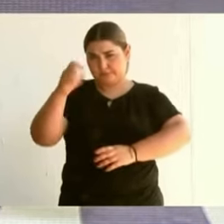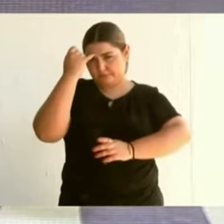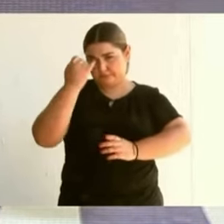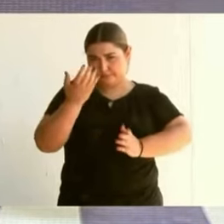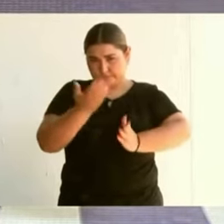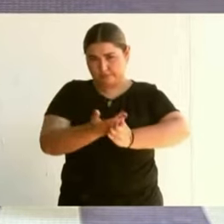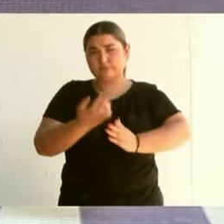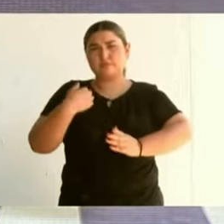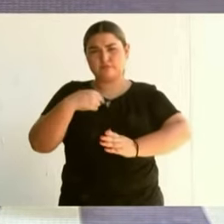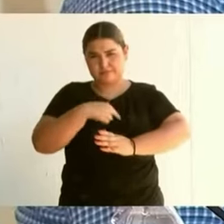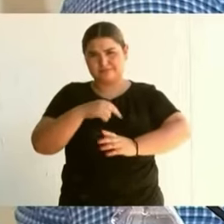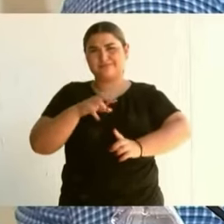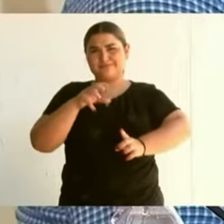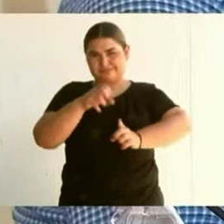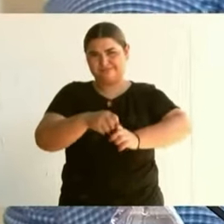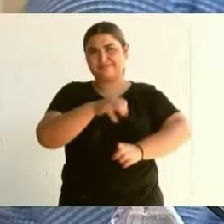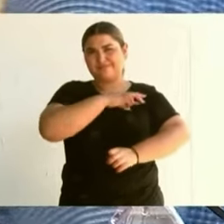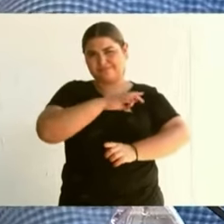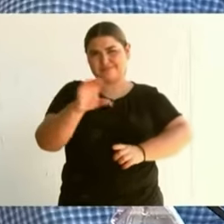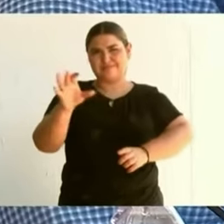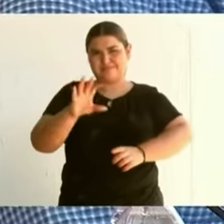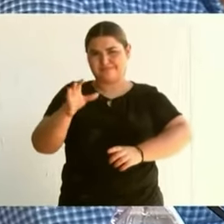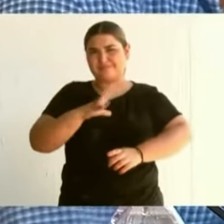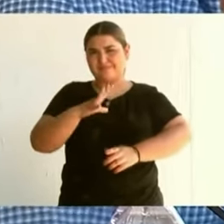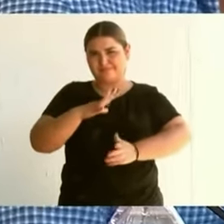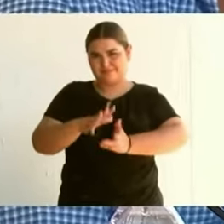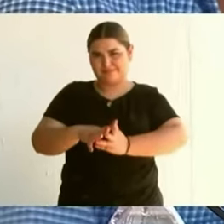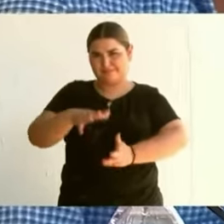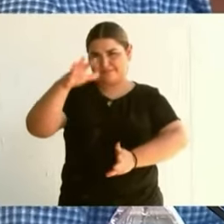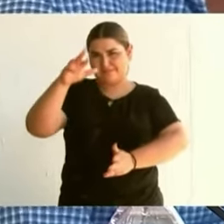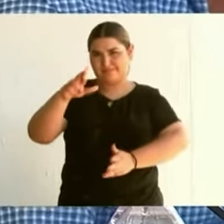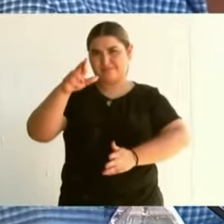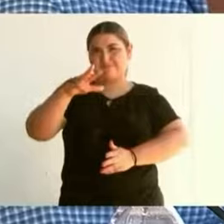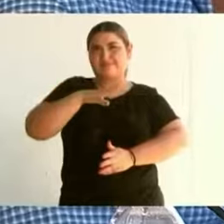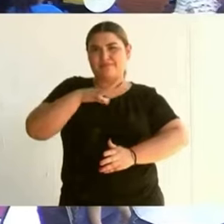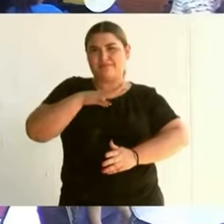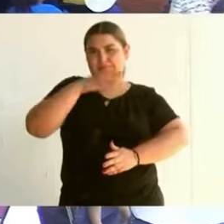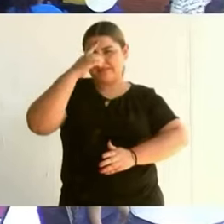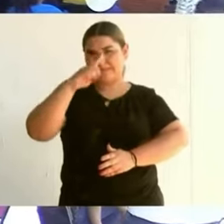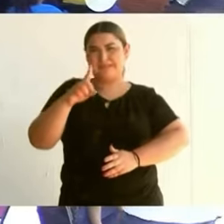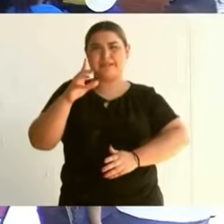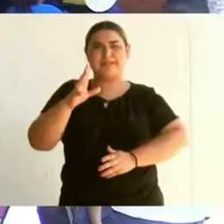vamos a lograr ahora que tenemos la mayoría calificada en el Congreso.